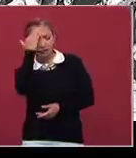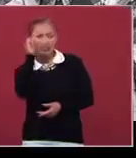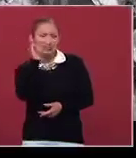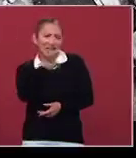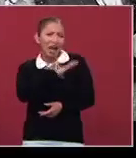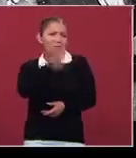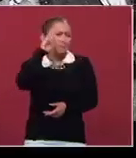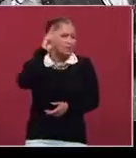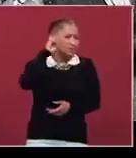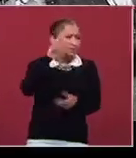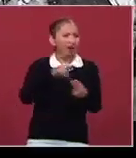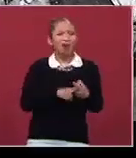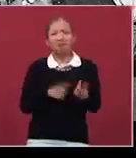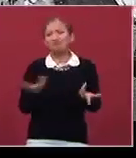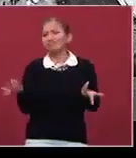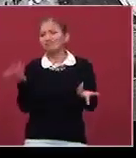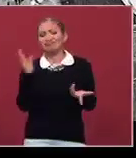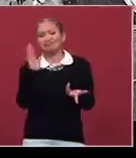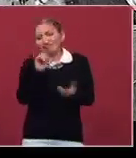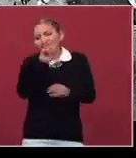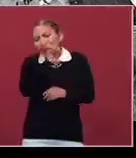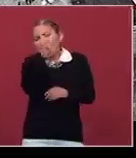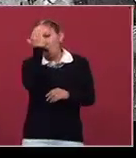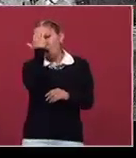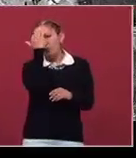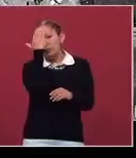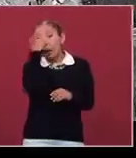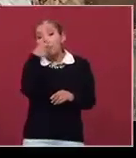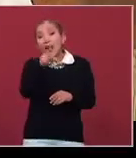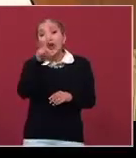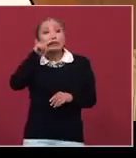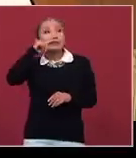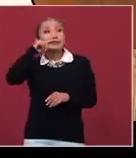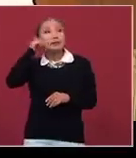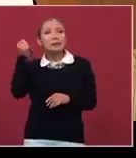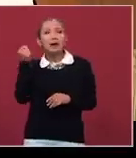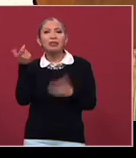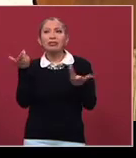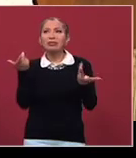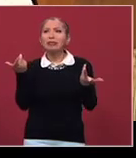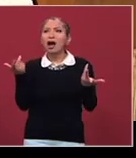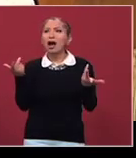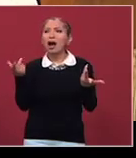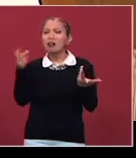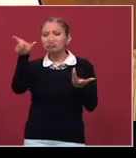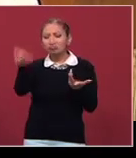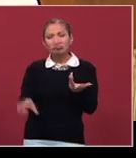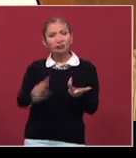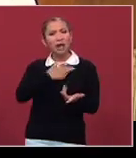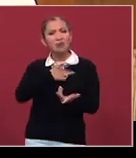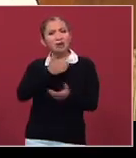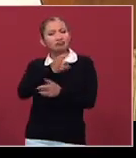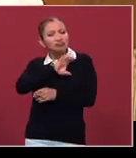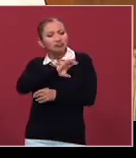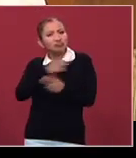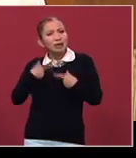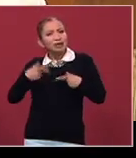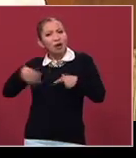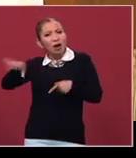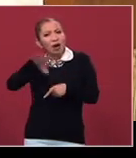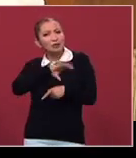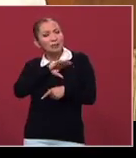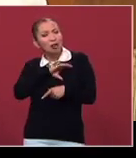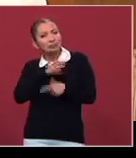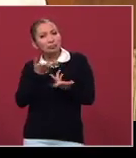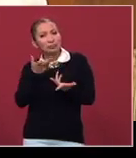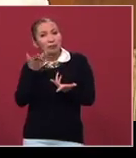está Villa, pero Zapata es un héroe amado. Creo